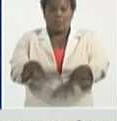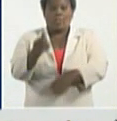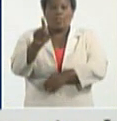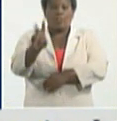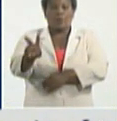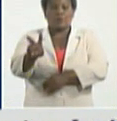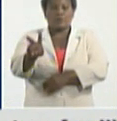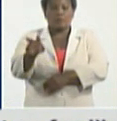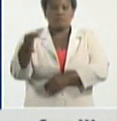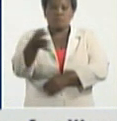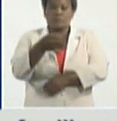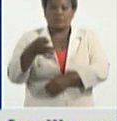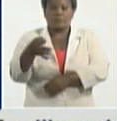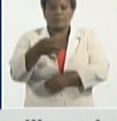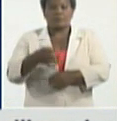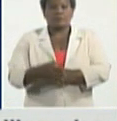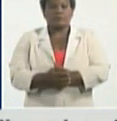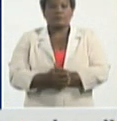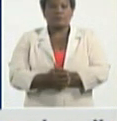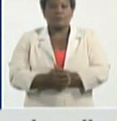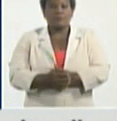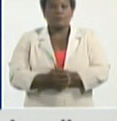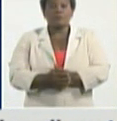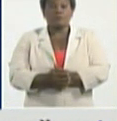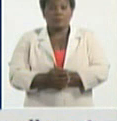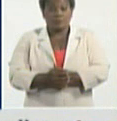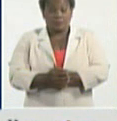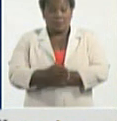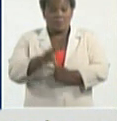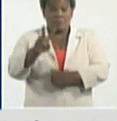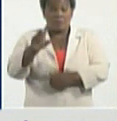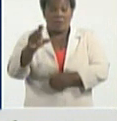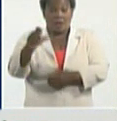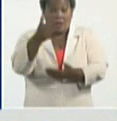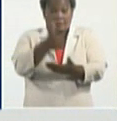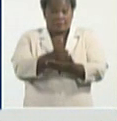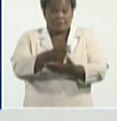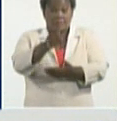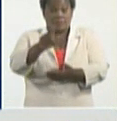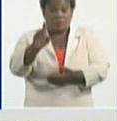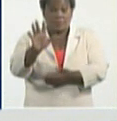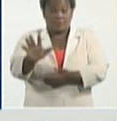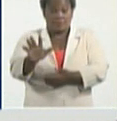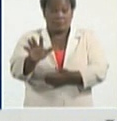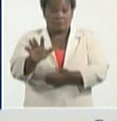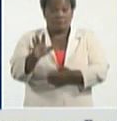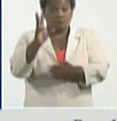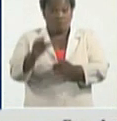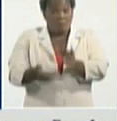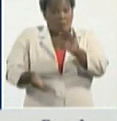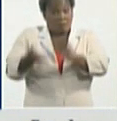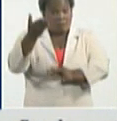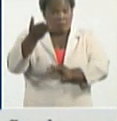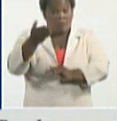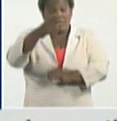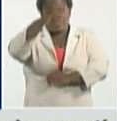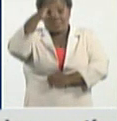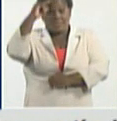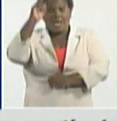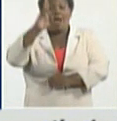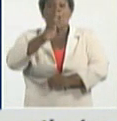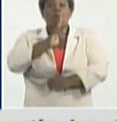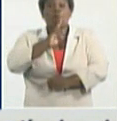de sus 13 municipios, el de Septaclara con 115, el más elevado, Sagualagrande